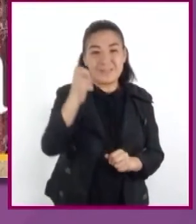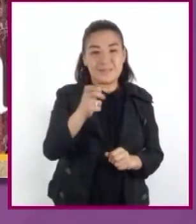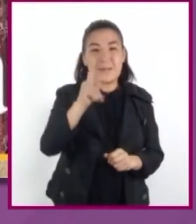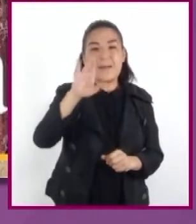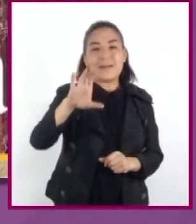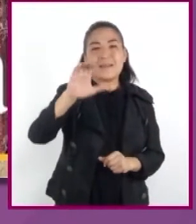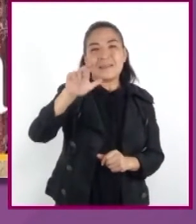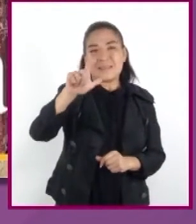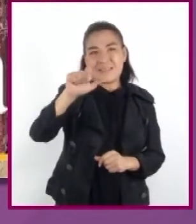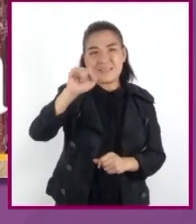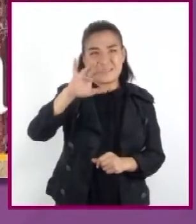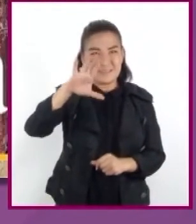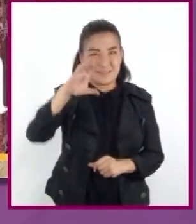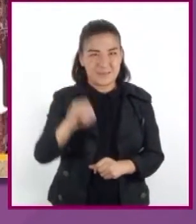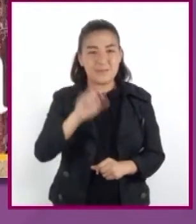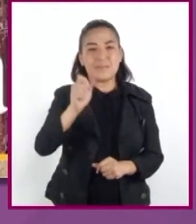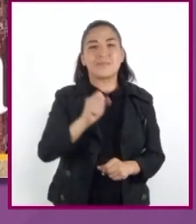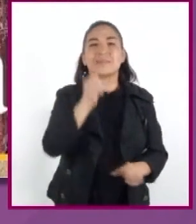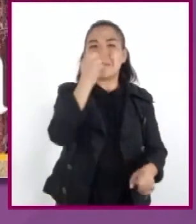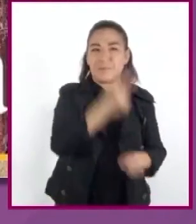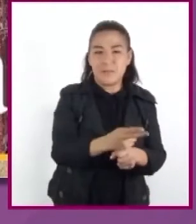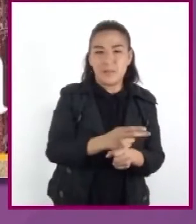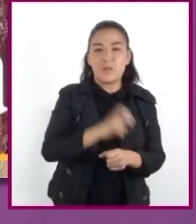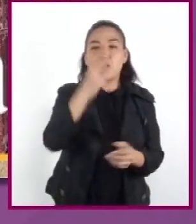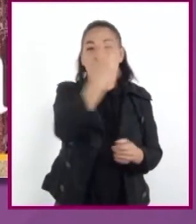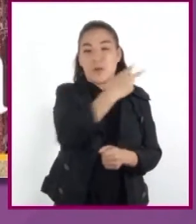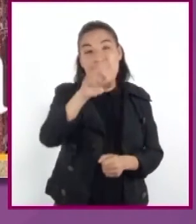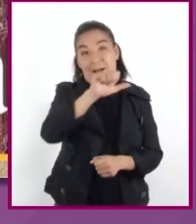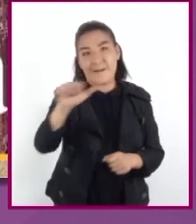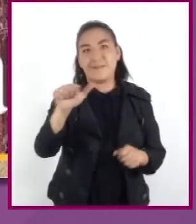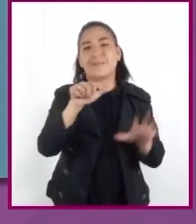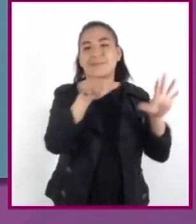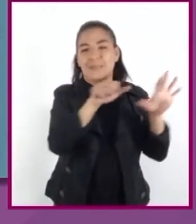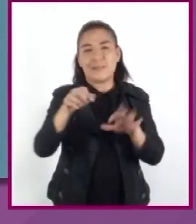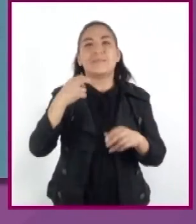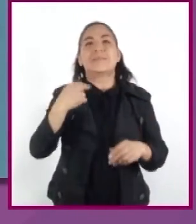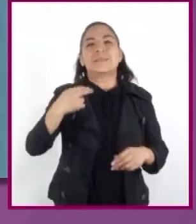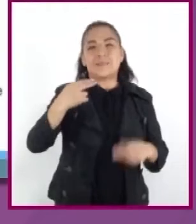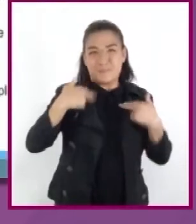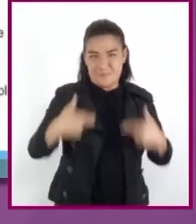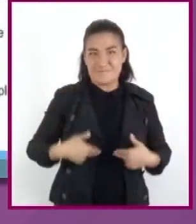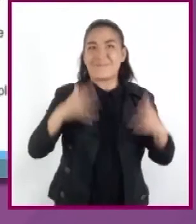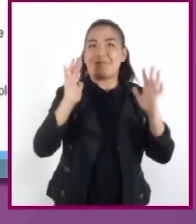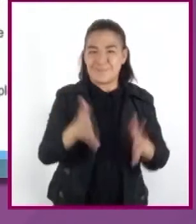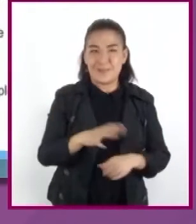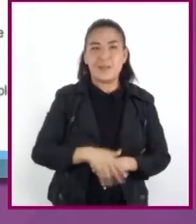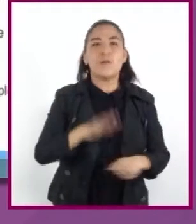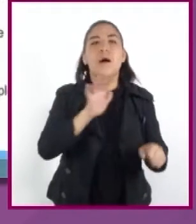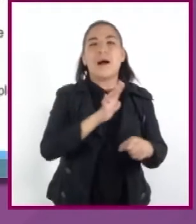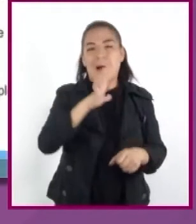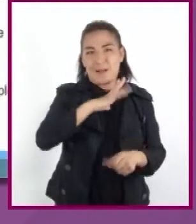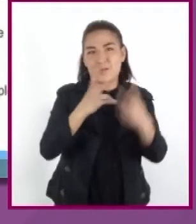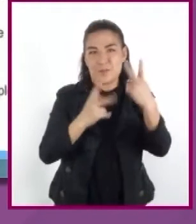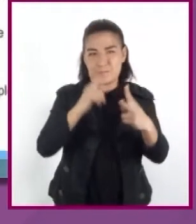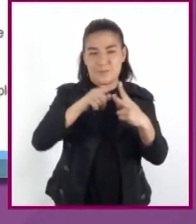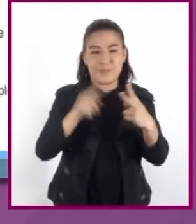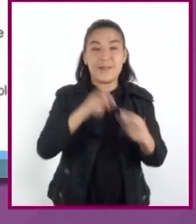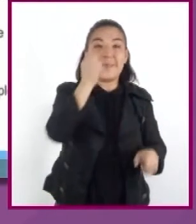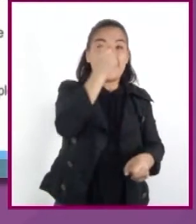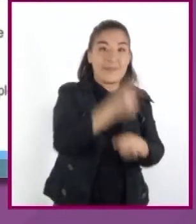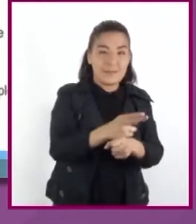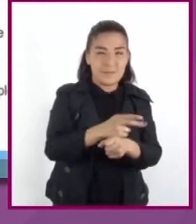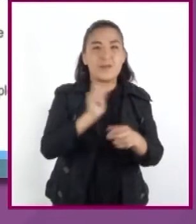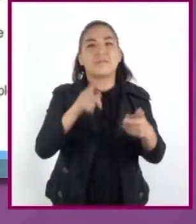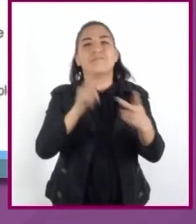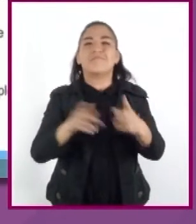aproximadamente del 200 al 900 de nuestra era, se divide en dos fases, clásico temprano y clásico